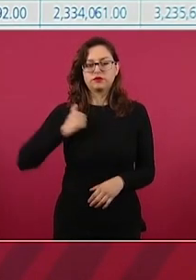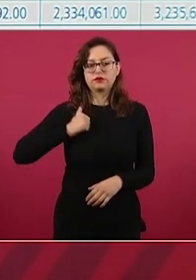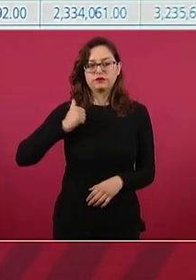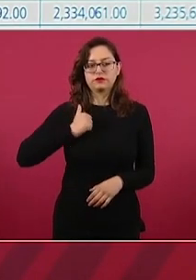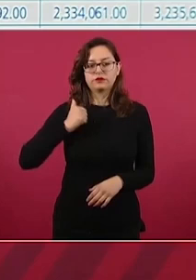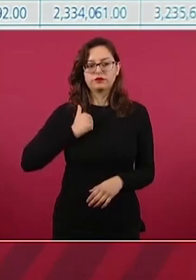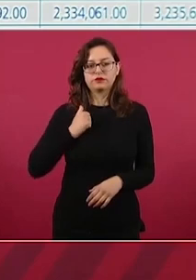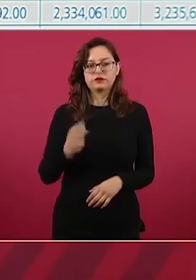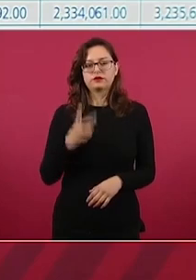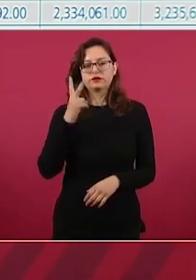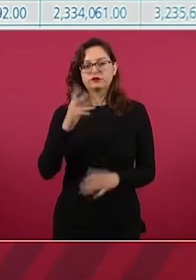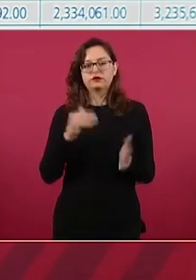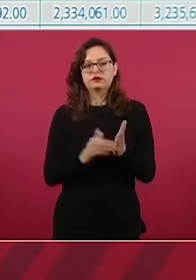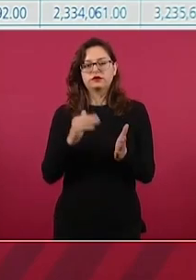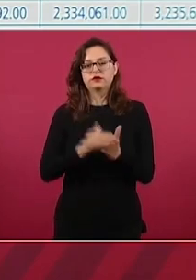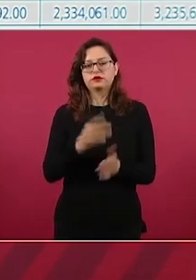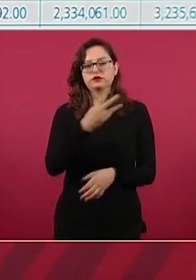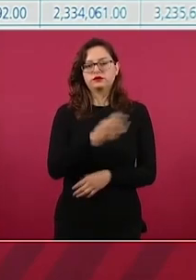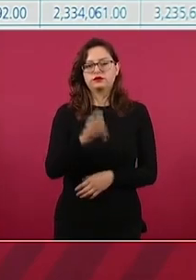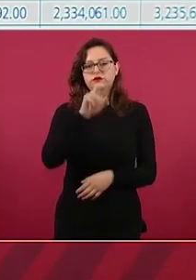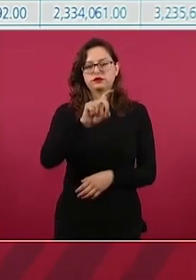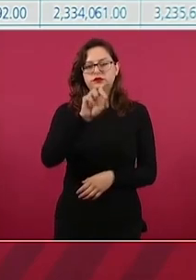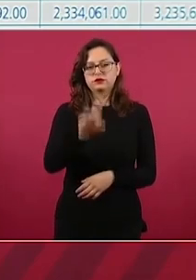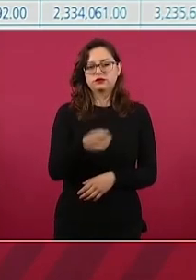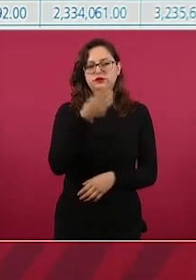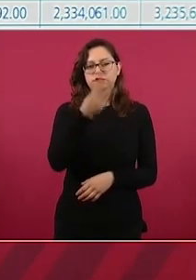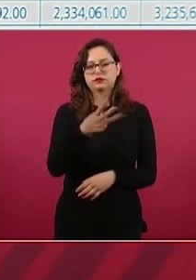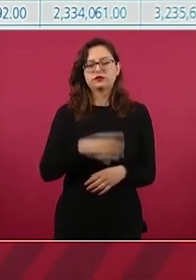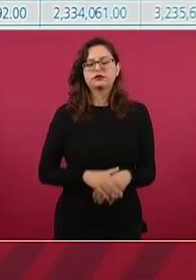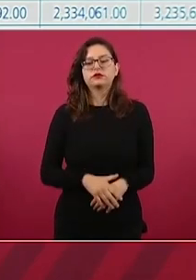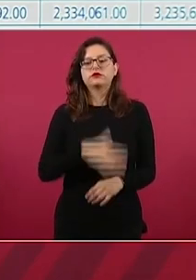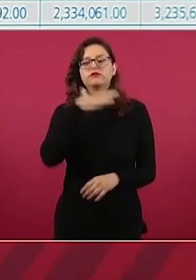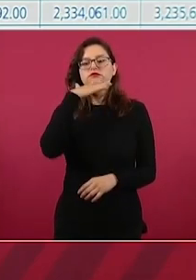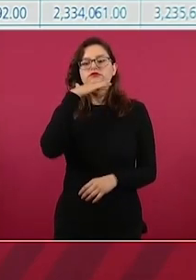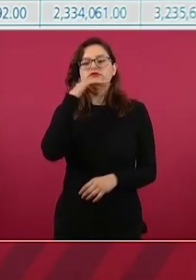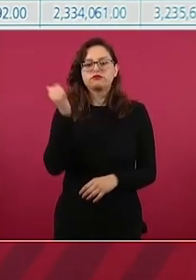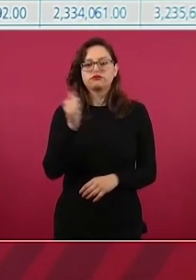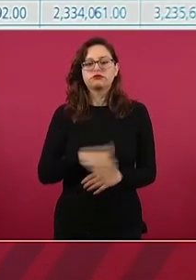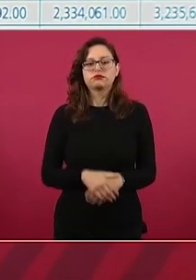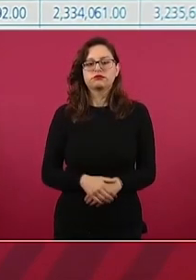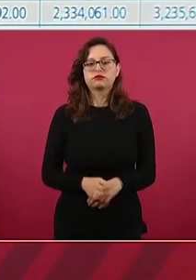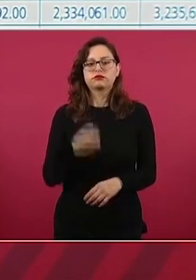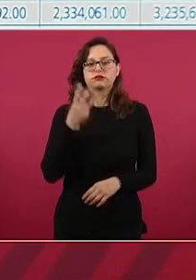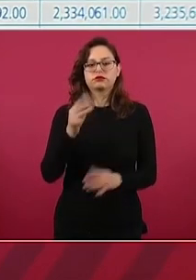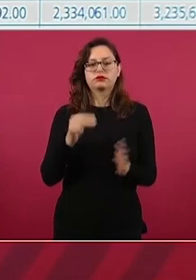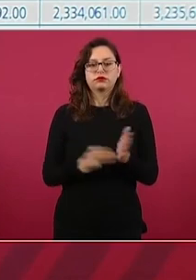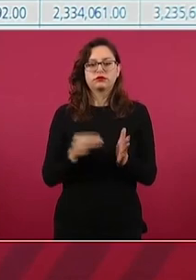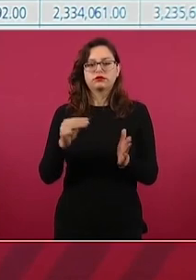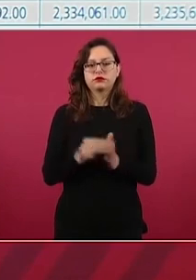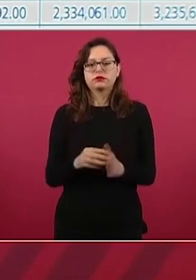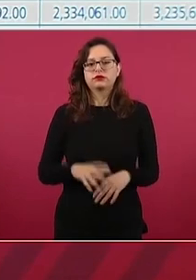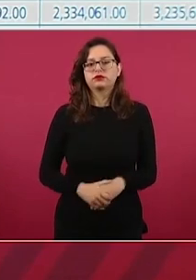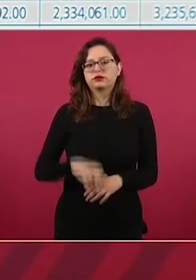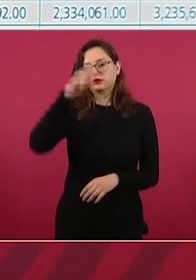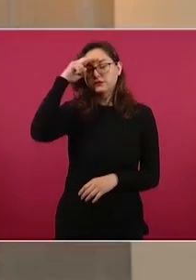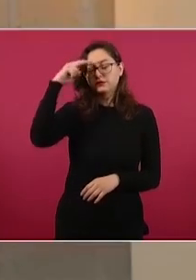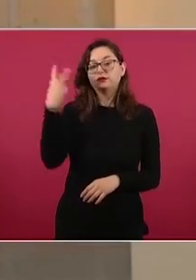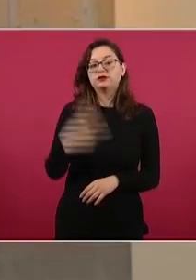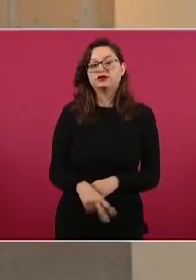2 millones 433 Alemania 3 millones 669 México